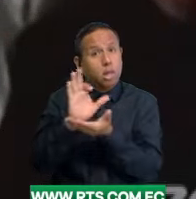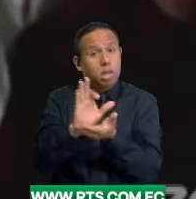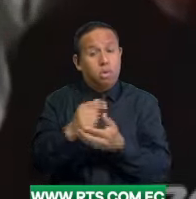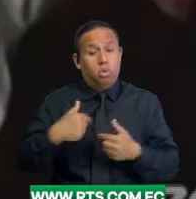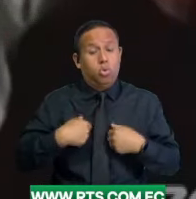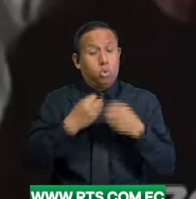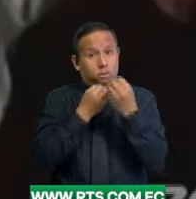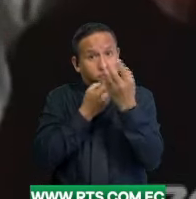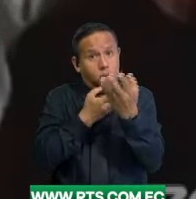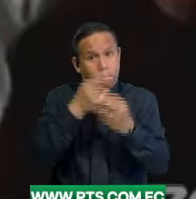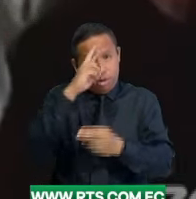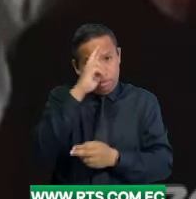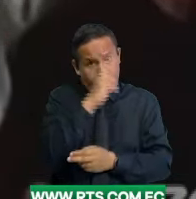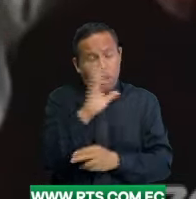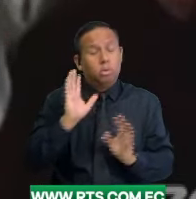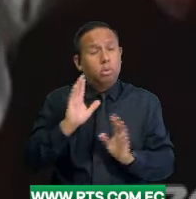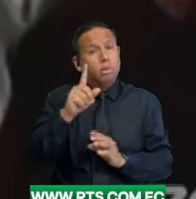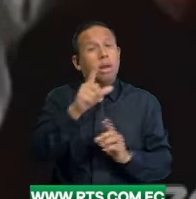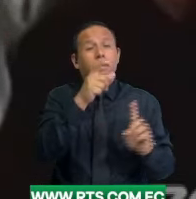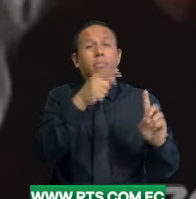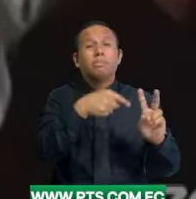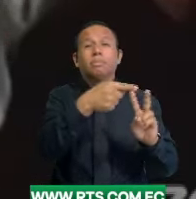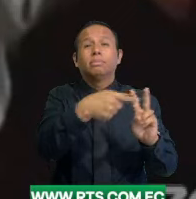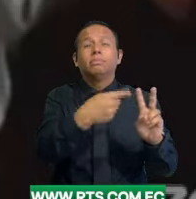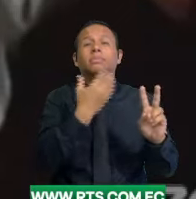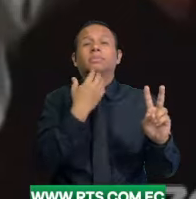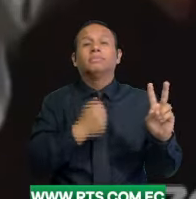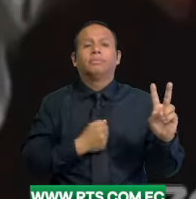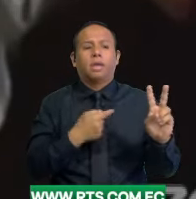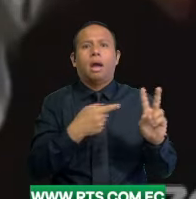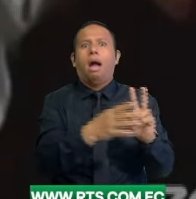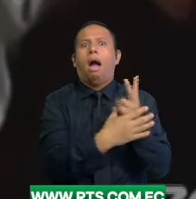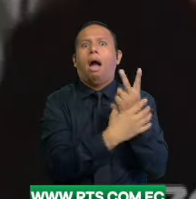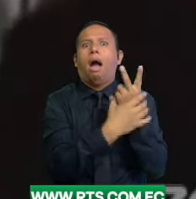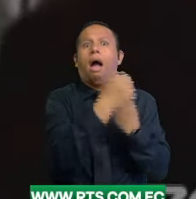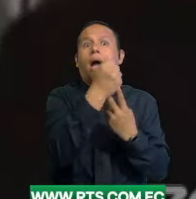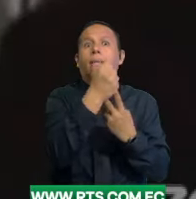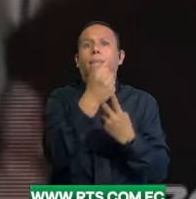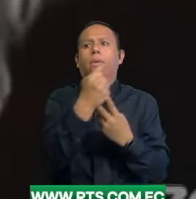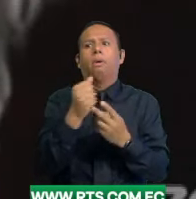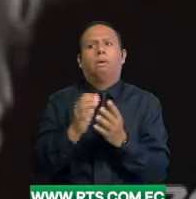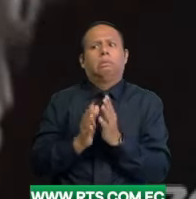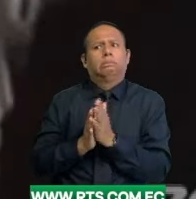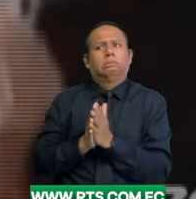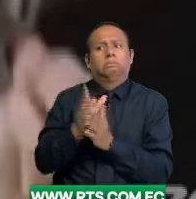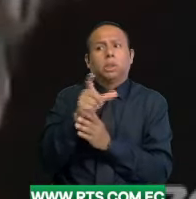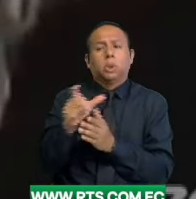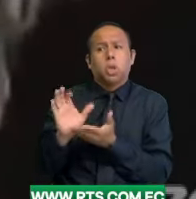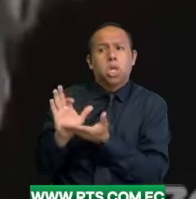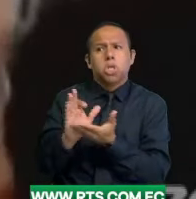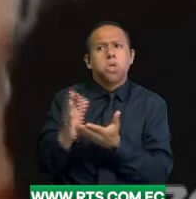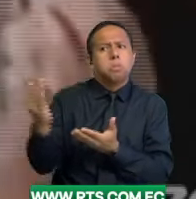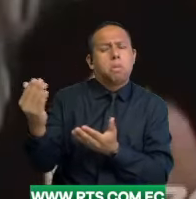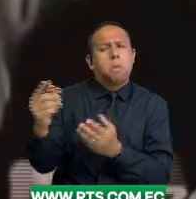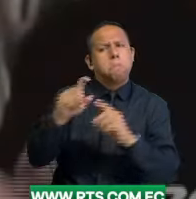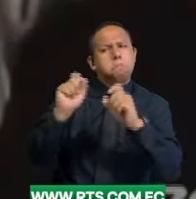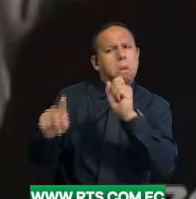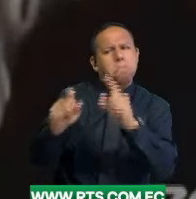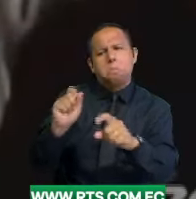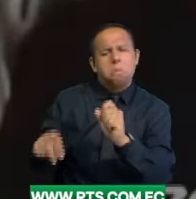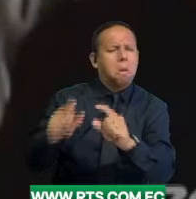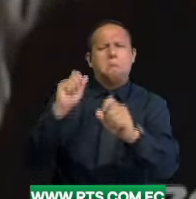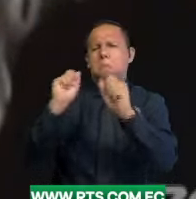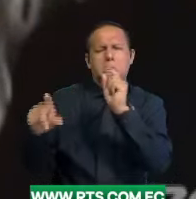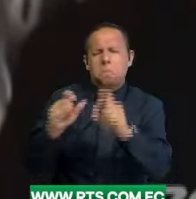respeto, y el asambleísta Berresueta, se han querido colgar de una forma desesperada a mis testigos, tacharlos y decirles subalternos,